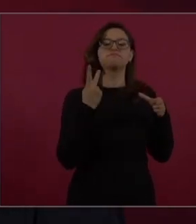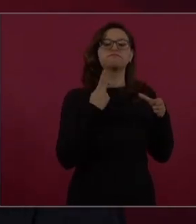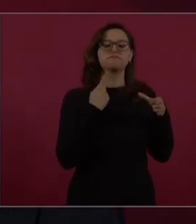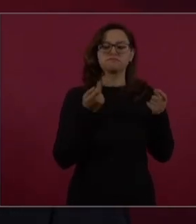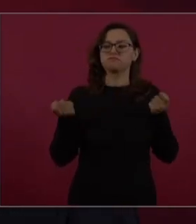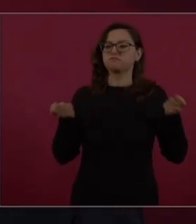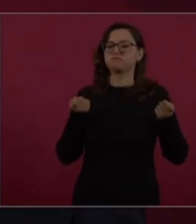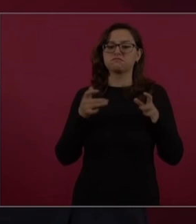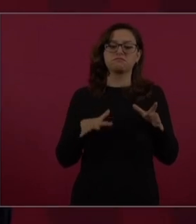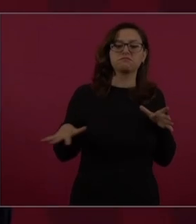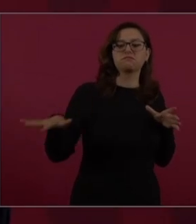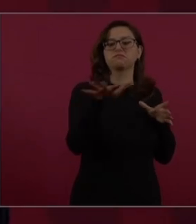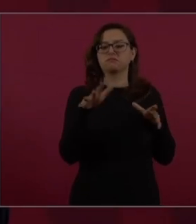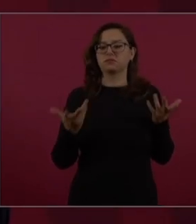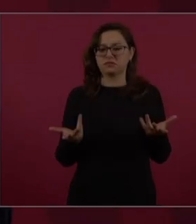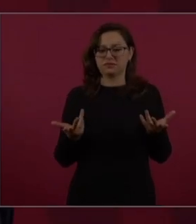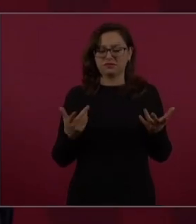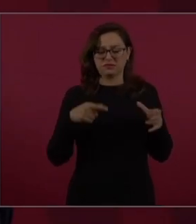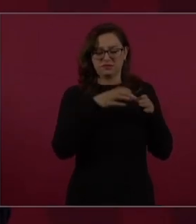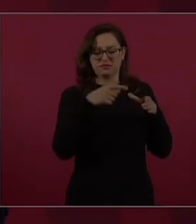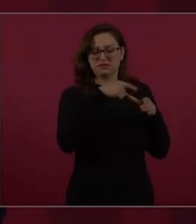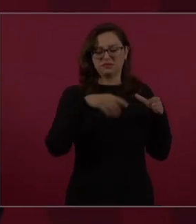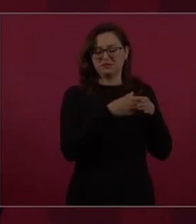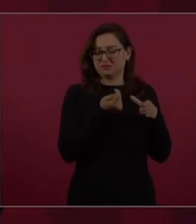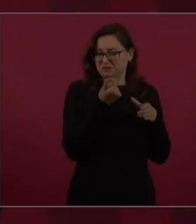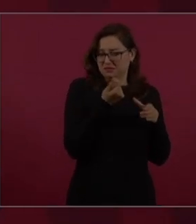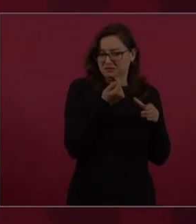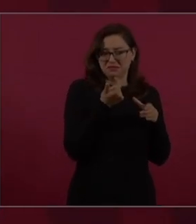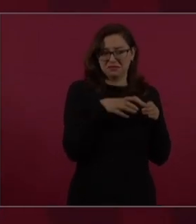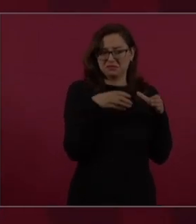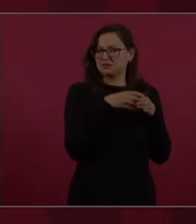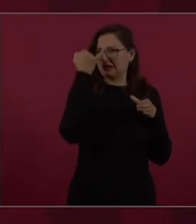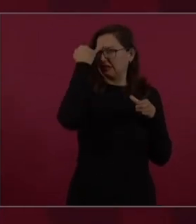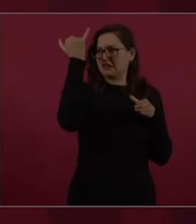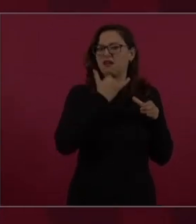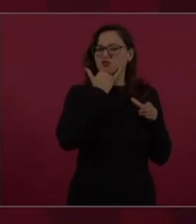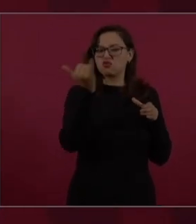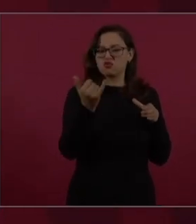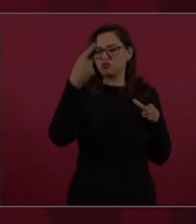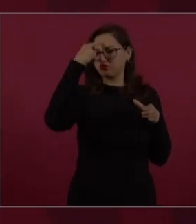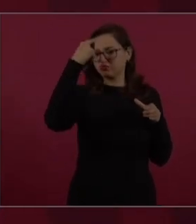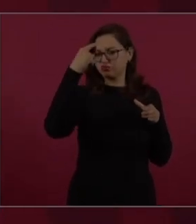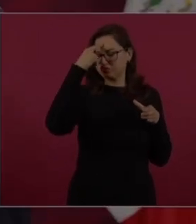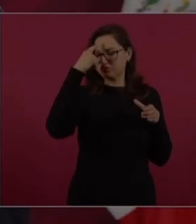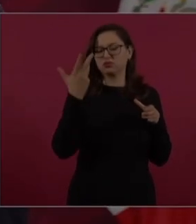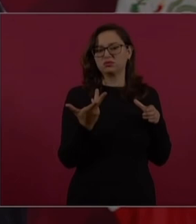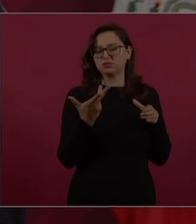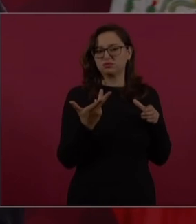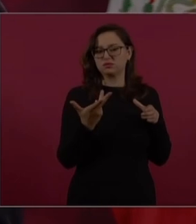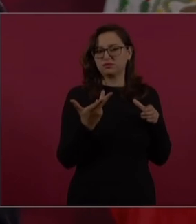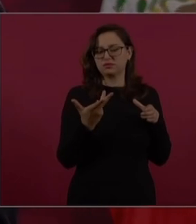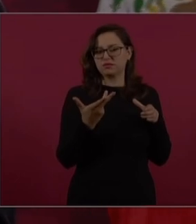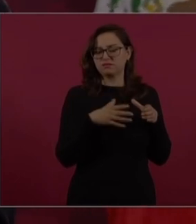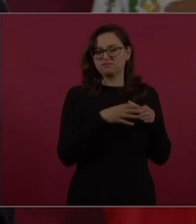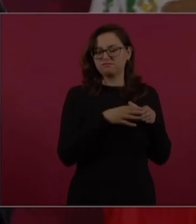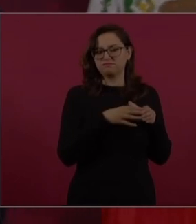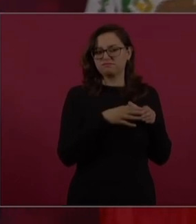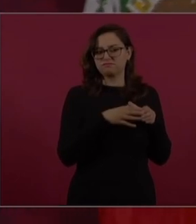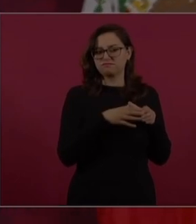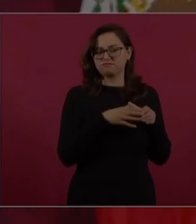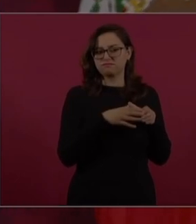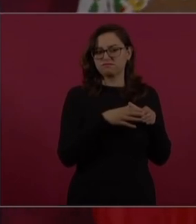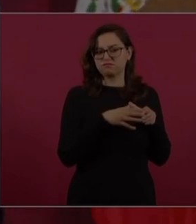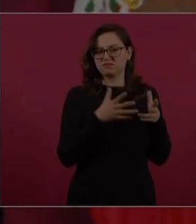Las diferencias arriba, por cuestiones ideológicas, por dogmatismos, por